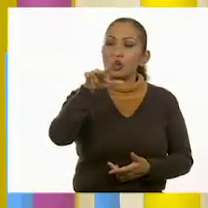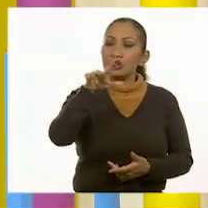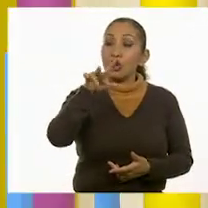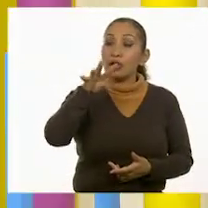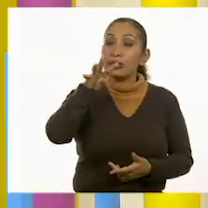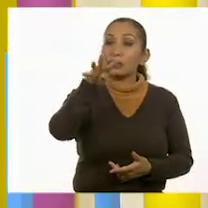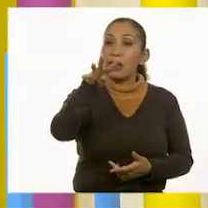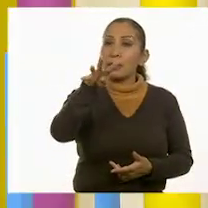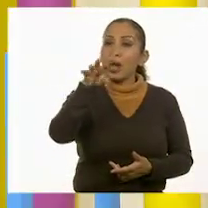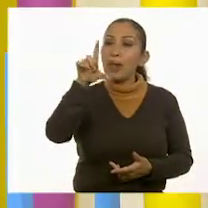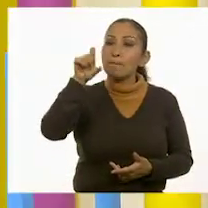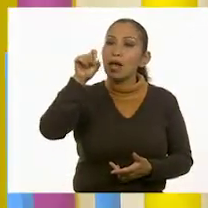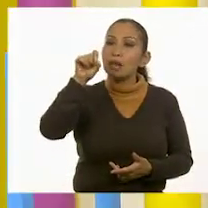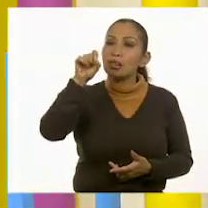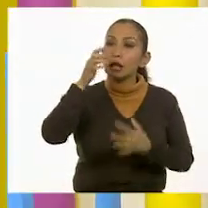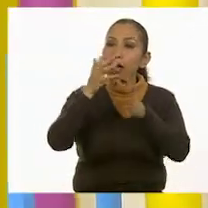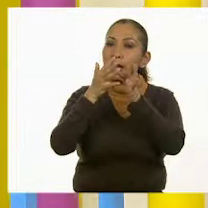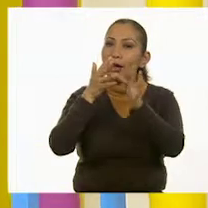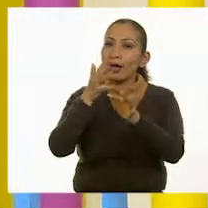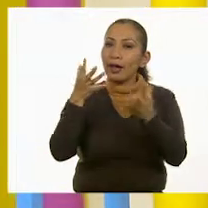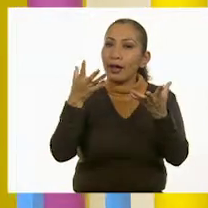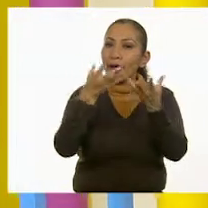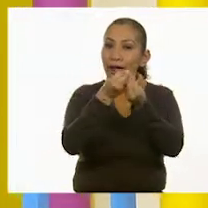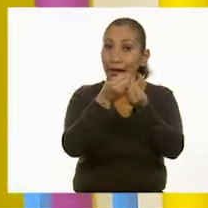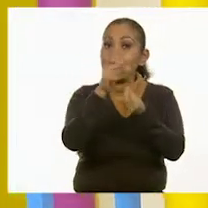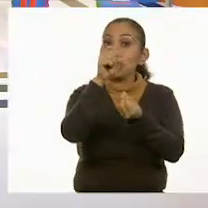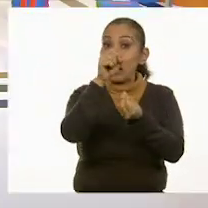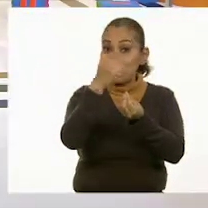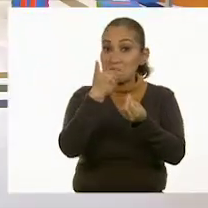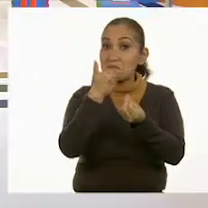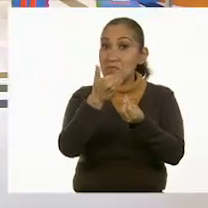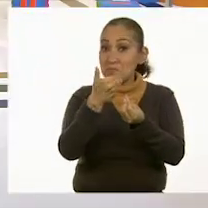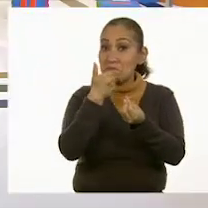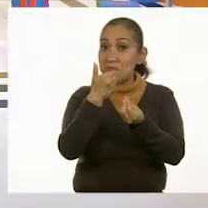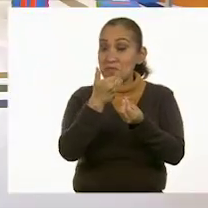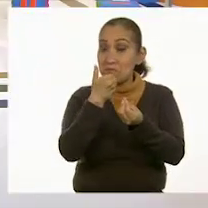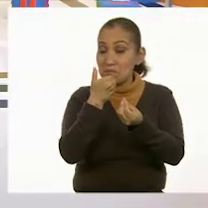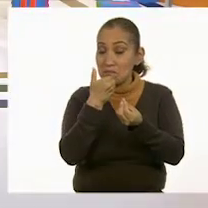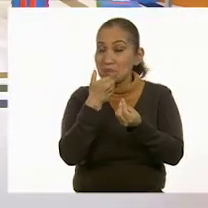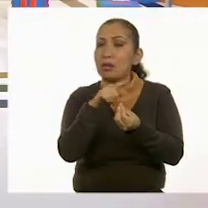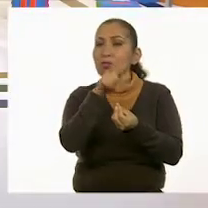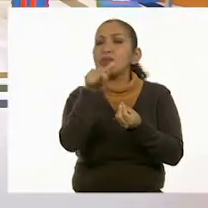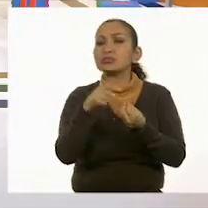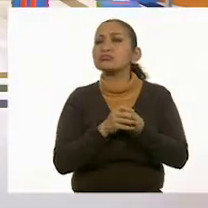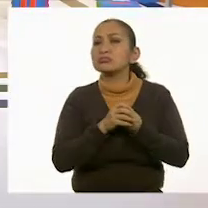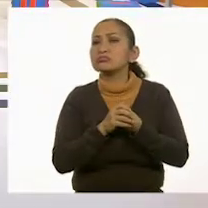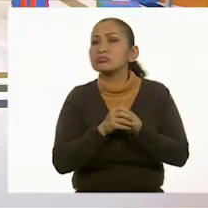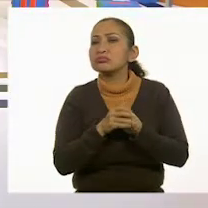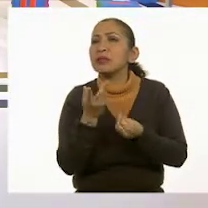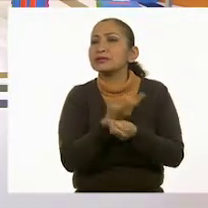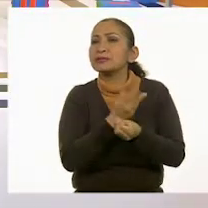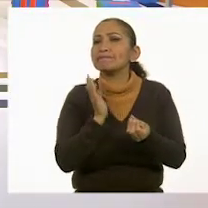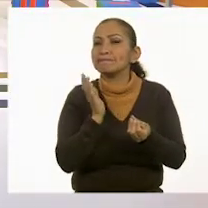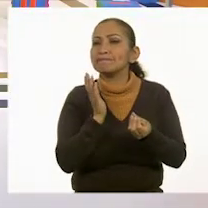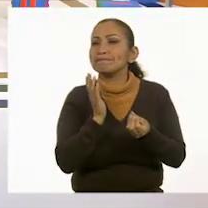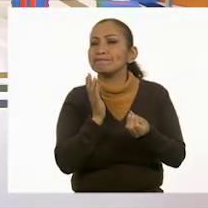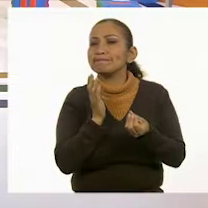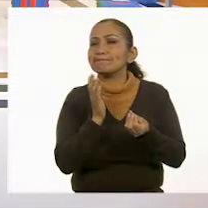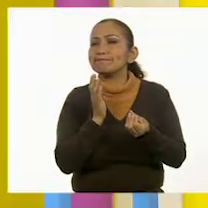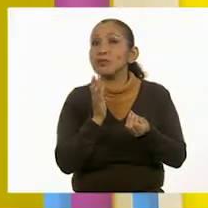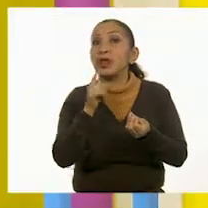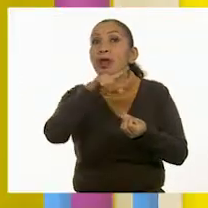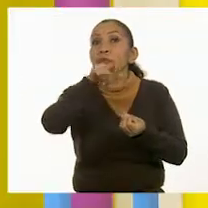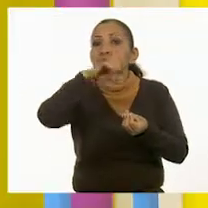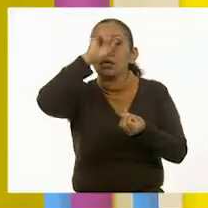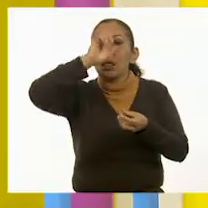19, 20. Muy bien, sí, muy bien. Perfecto. Y luego, ¿qué dice? Y luego le